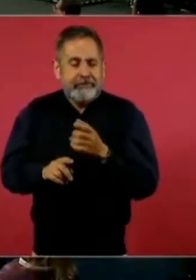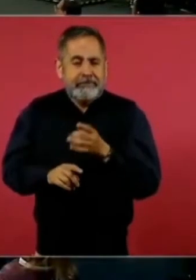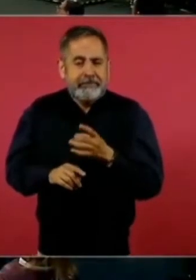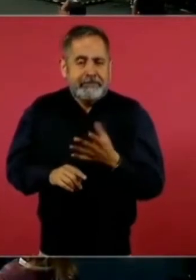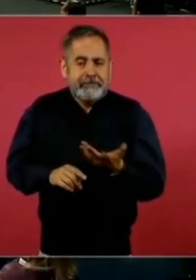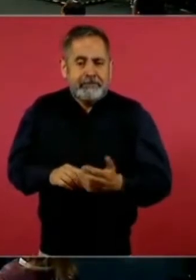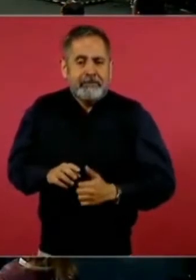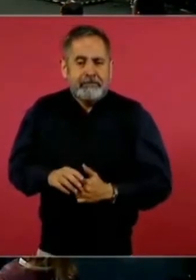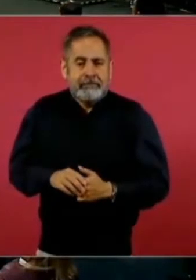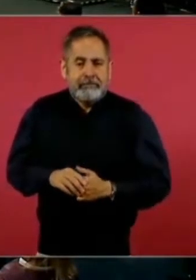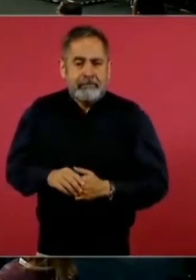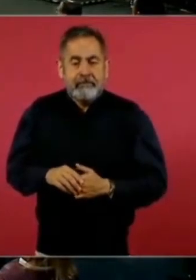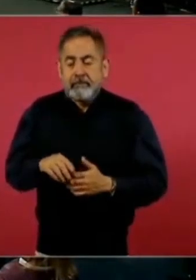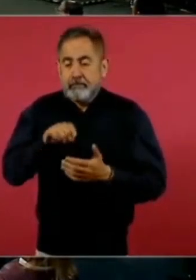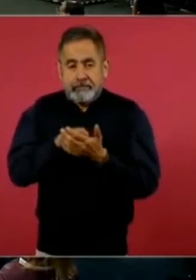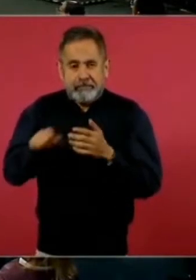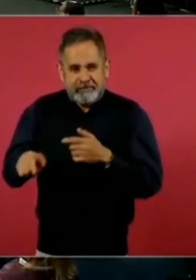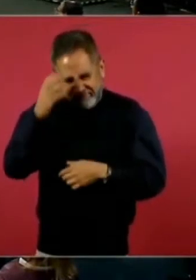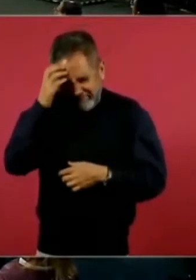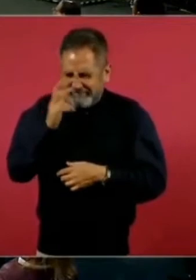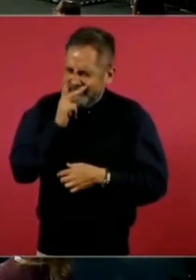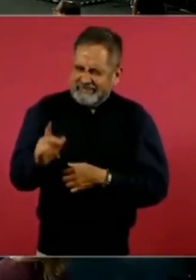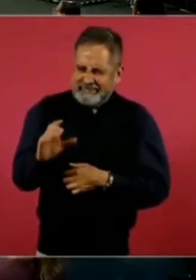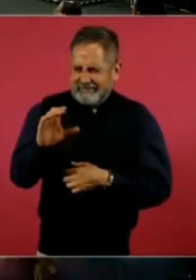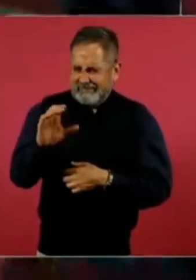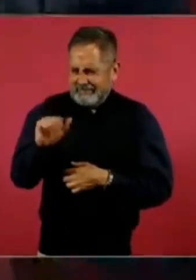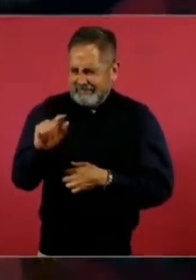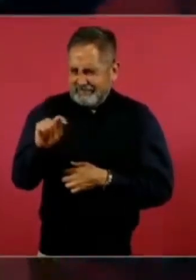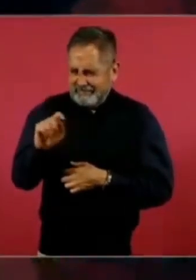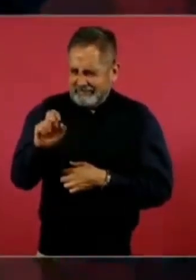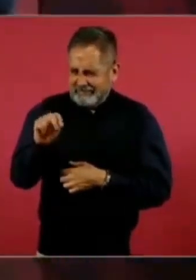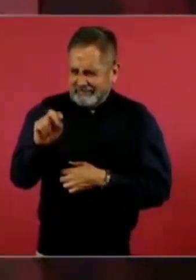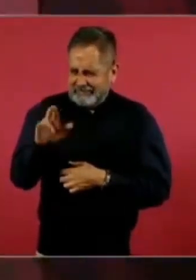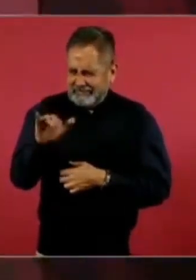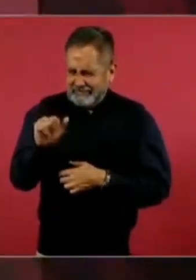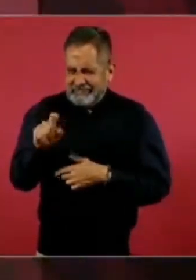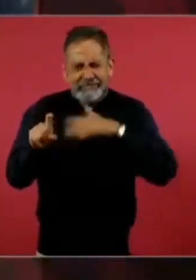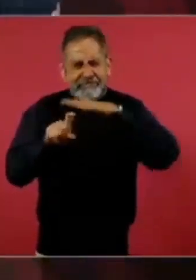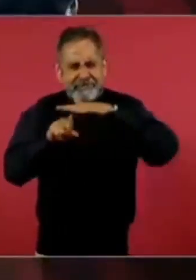por ejemplo, lo de las catenarias, para electrificar